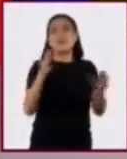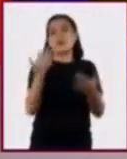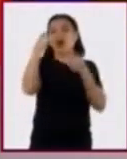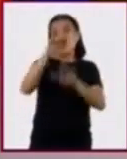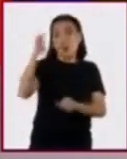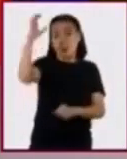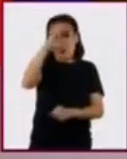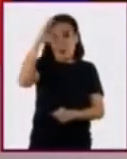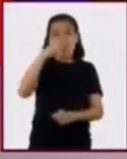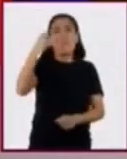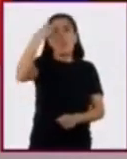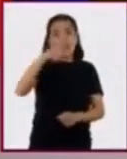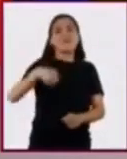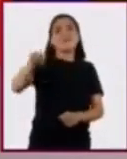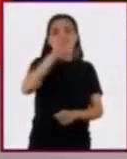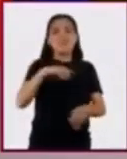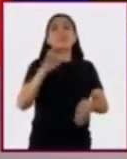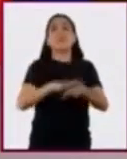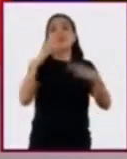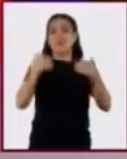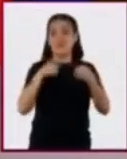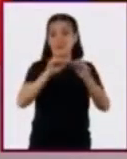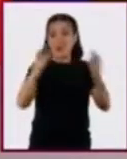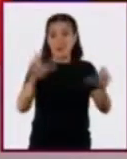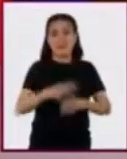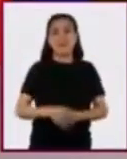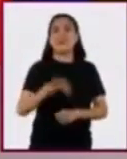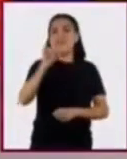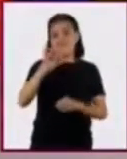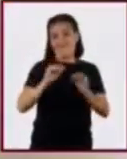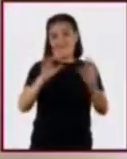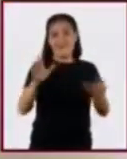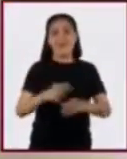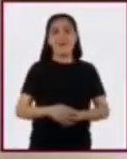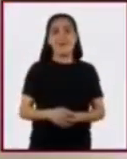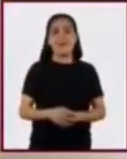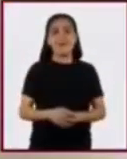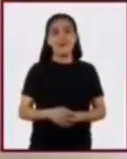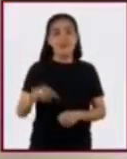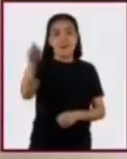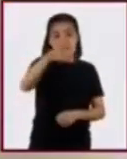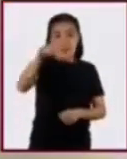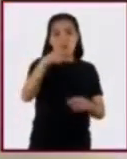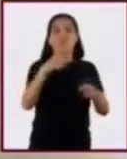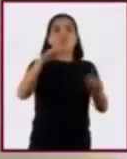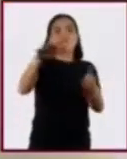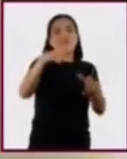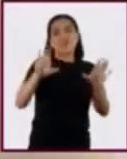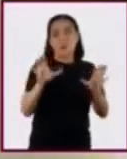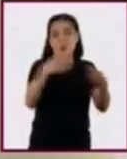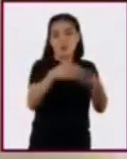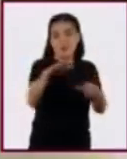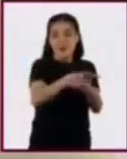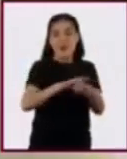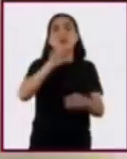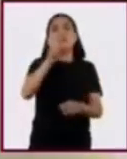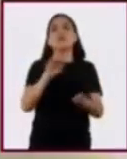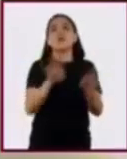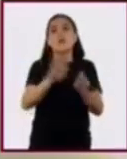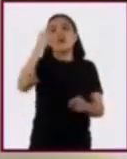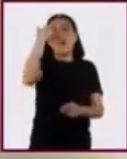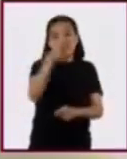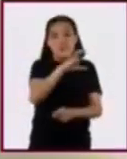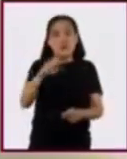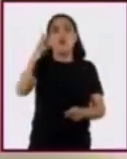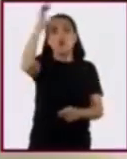cultura para que nos quede más claro? Claro que sí, en su comunidad pueden reconocer la cultura